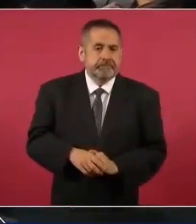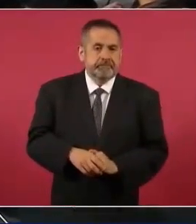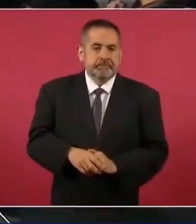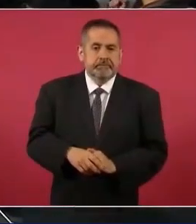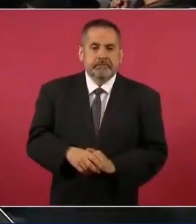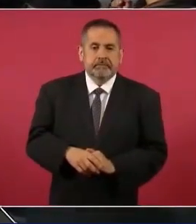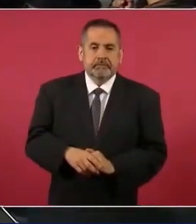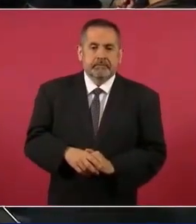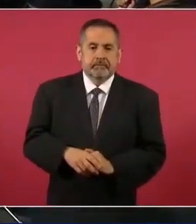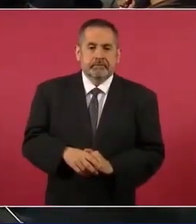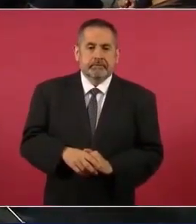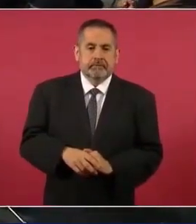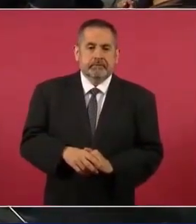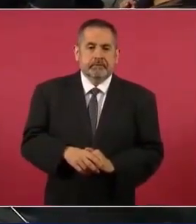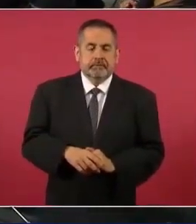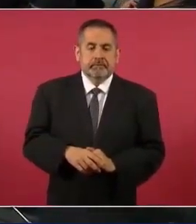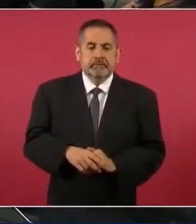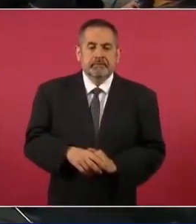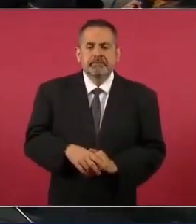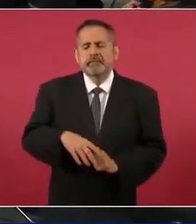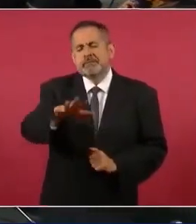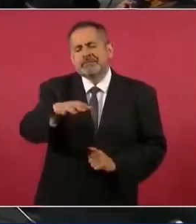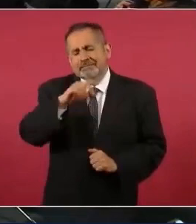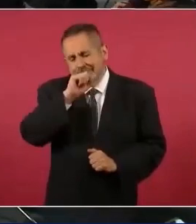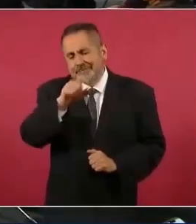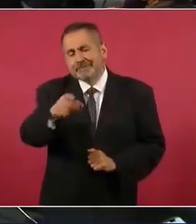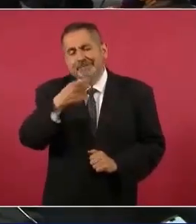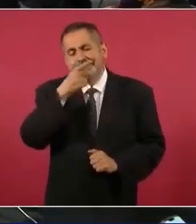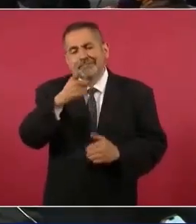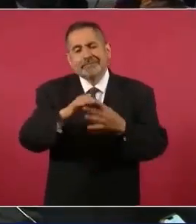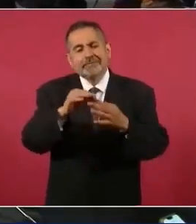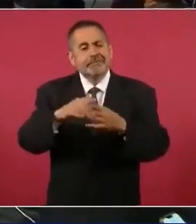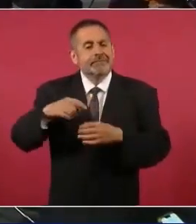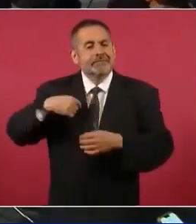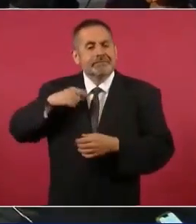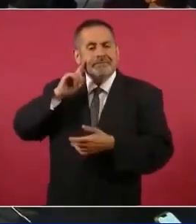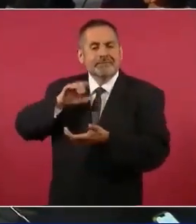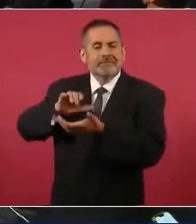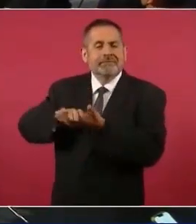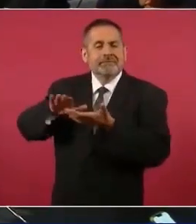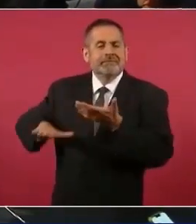Es donde dice que mi esposa,